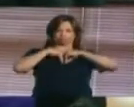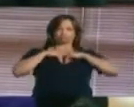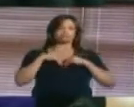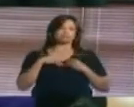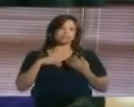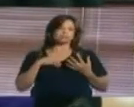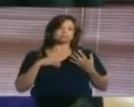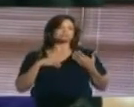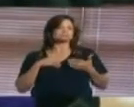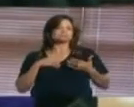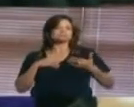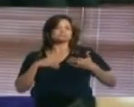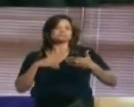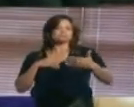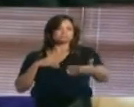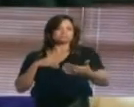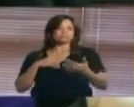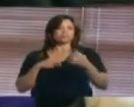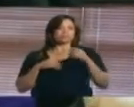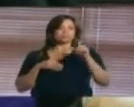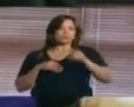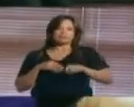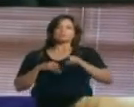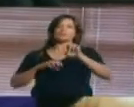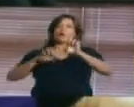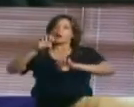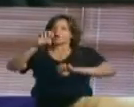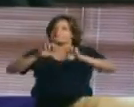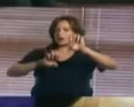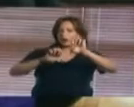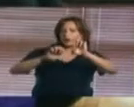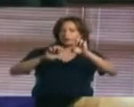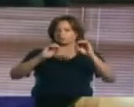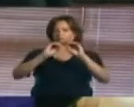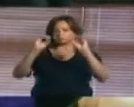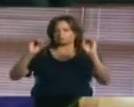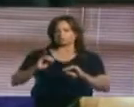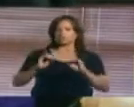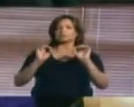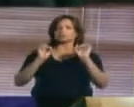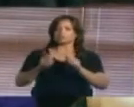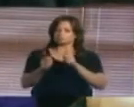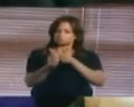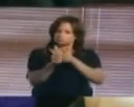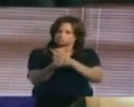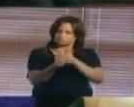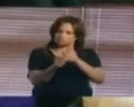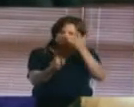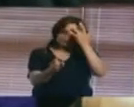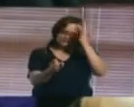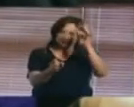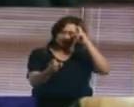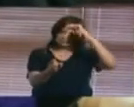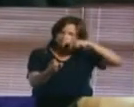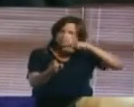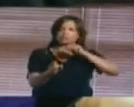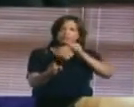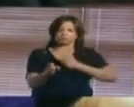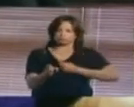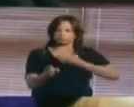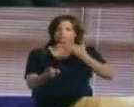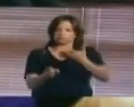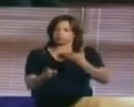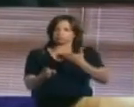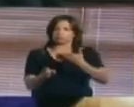acciones cuando me ha tocado juzgar. Ahora, sigo auxiliándome de los sabios y expreso con